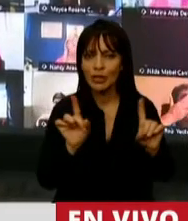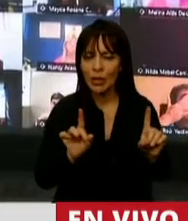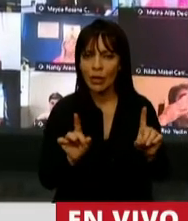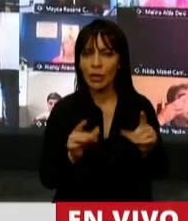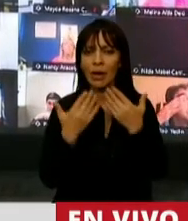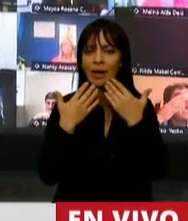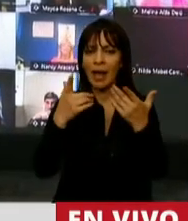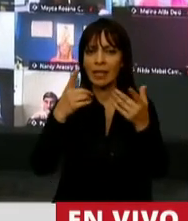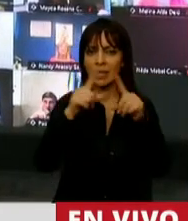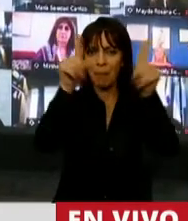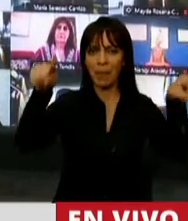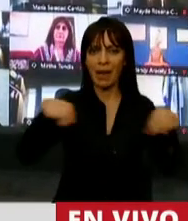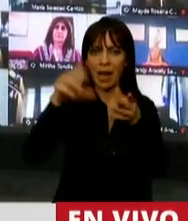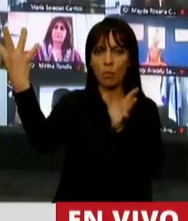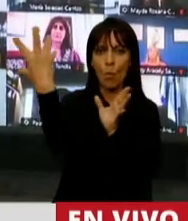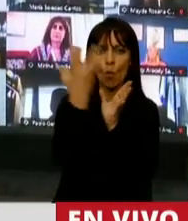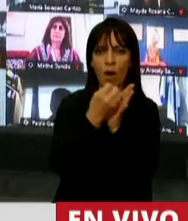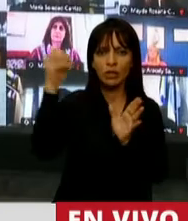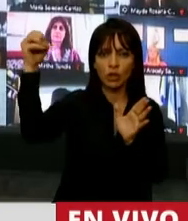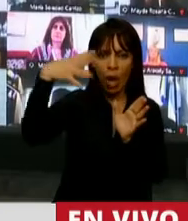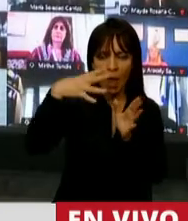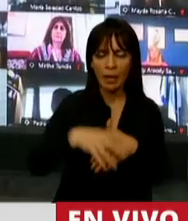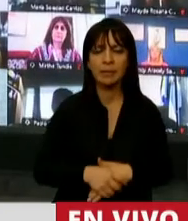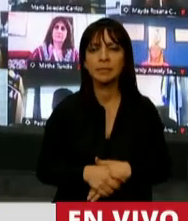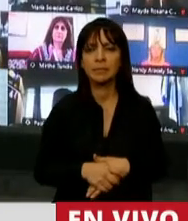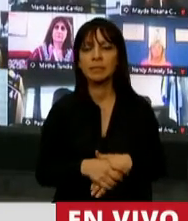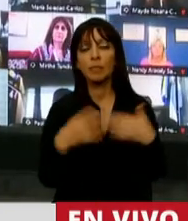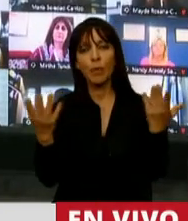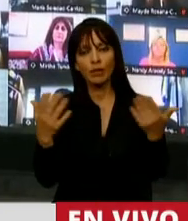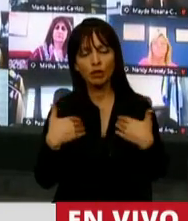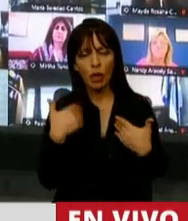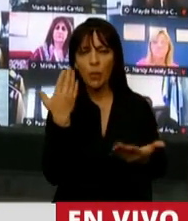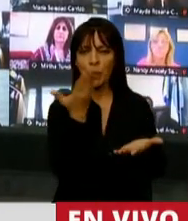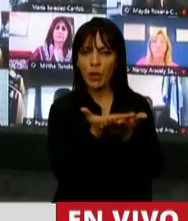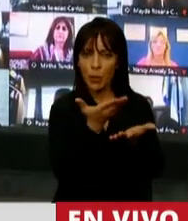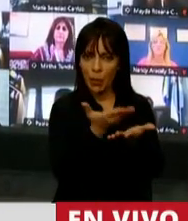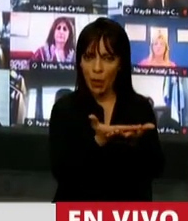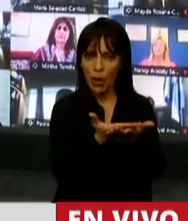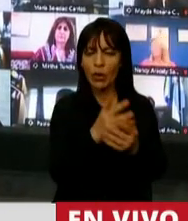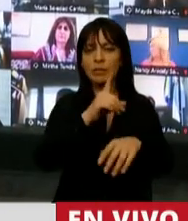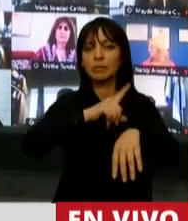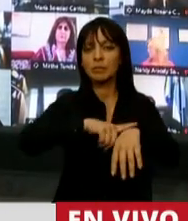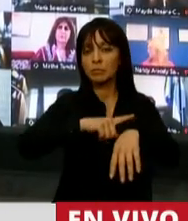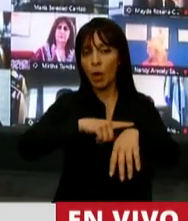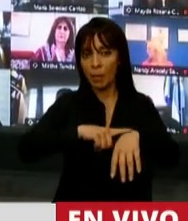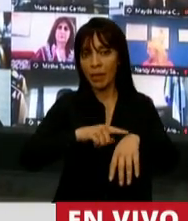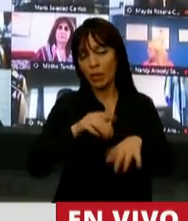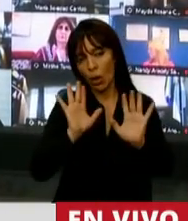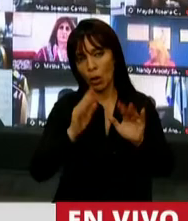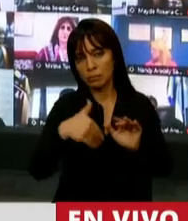través de la energía solar. Así que, señor presidente, voy a proponer en el momento oportuno